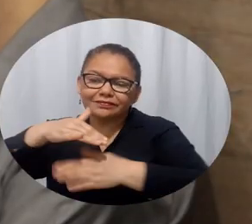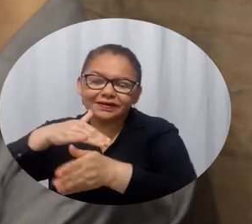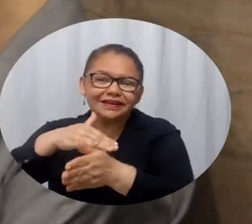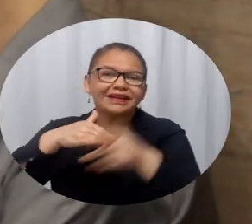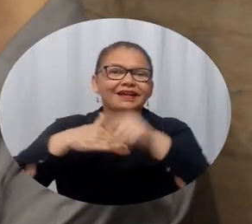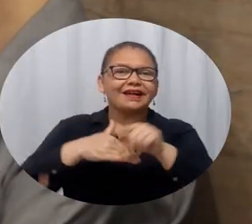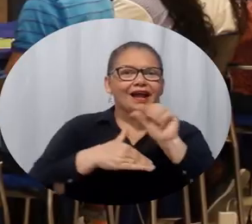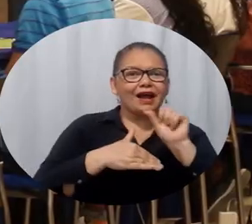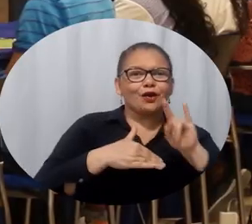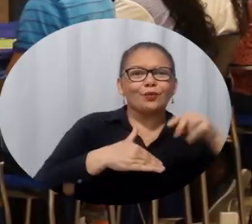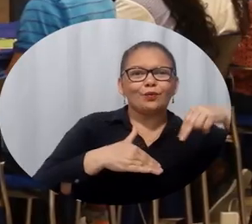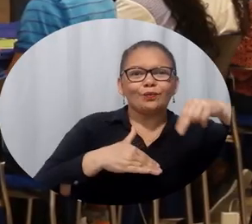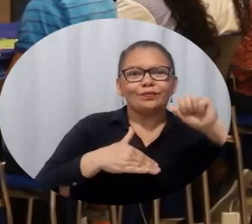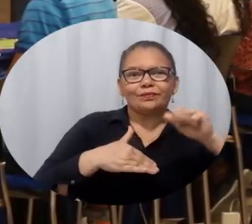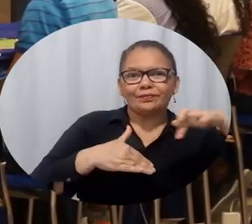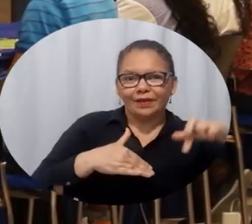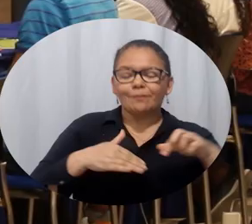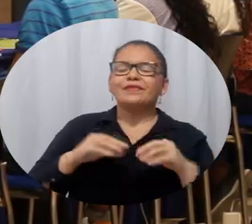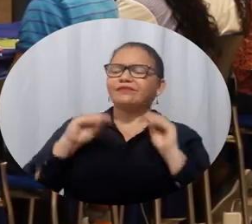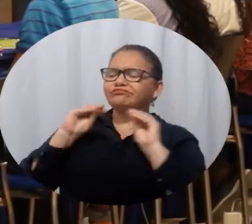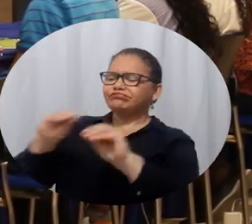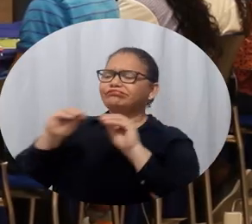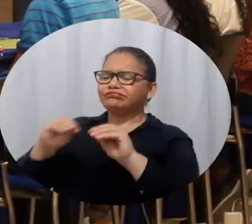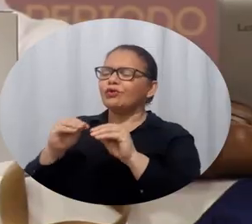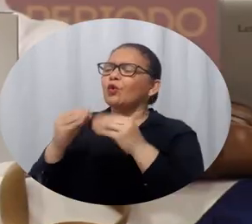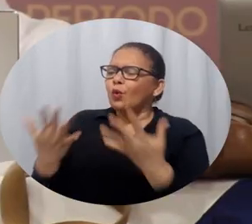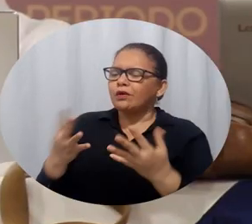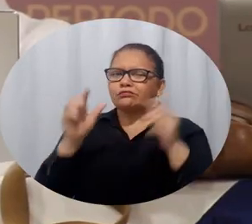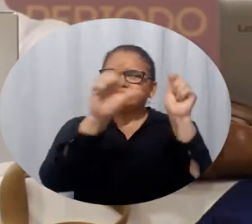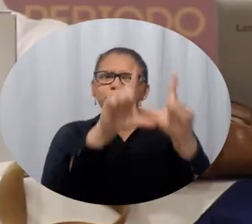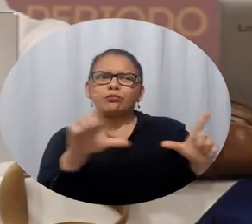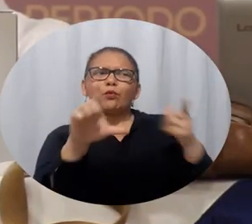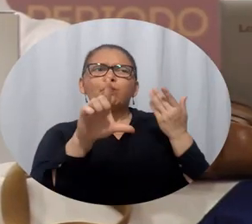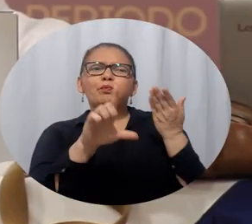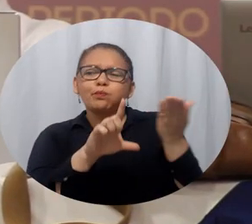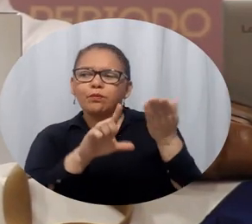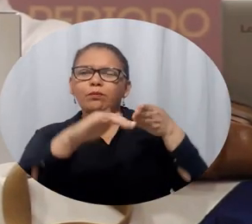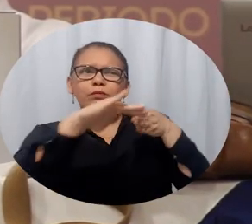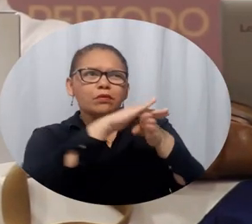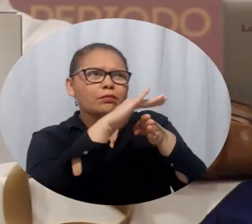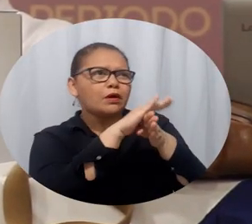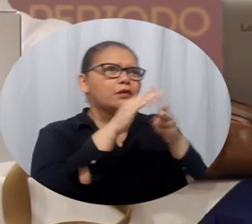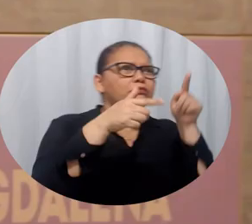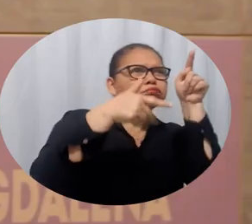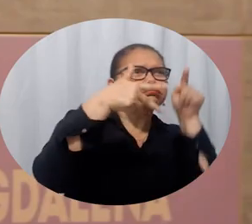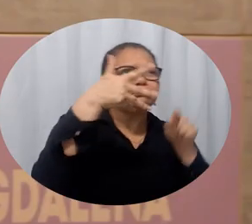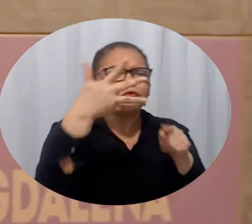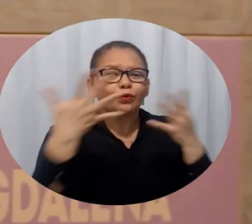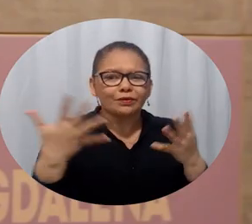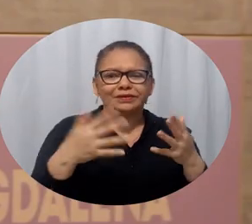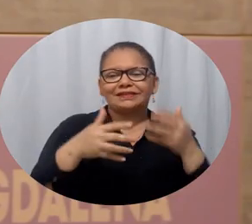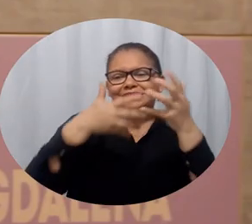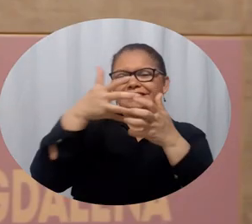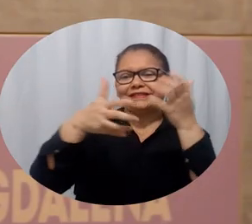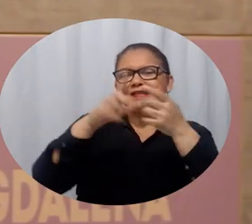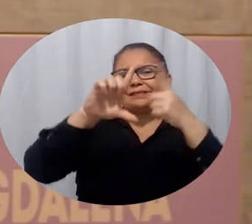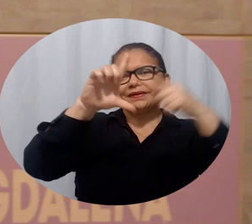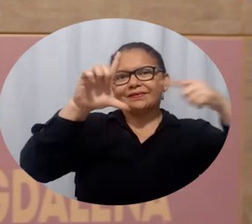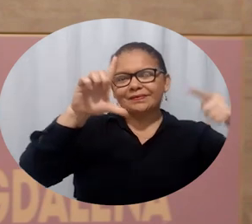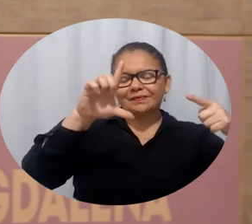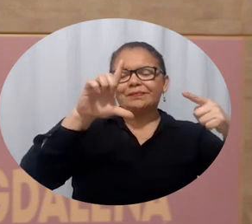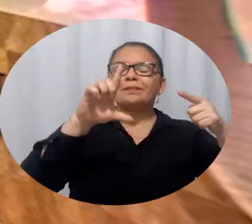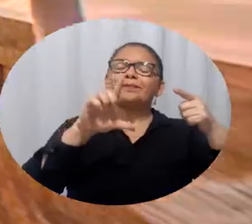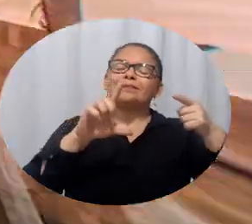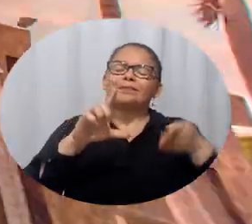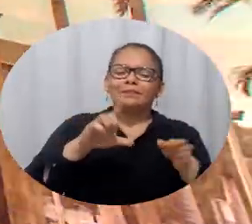Pesca, AUNAP, en la que se brindaron insumos y herramientas sobre el manejo de la plataforma de monitoreo del Servicio Estadístico Pesquero Colombiano,